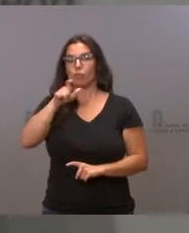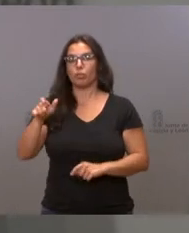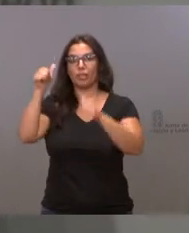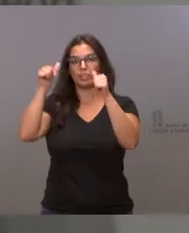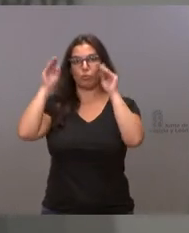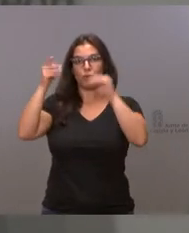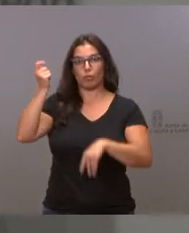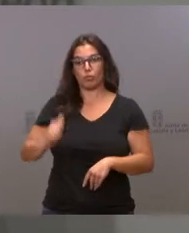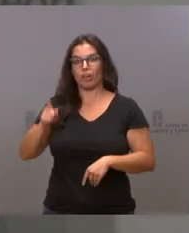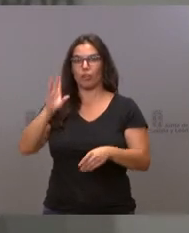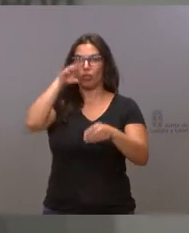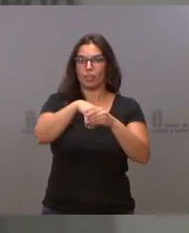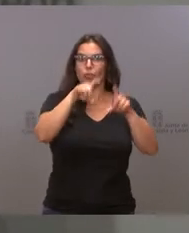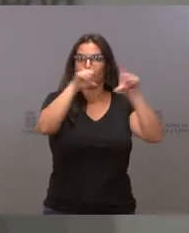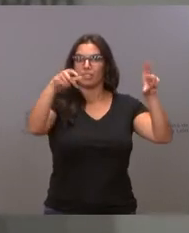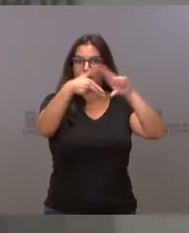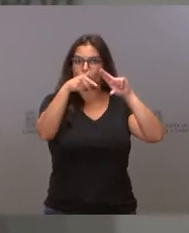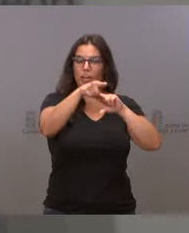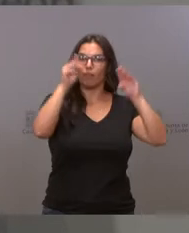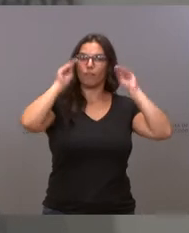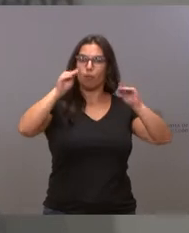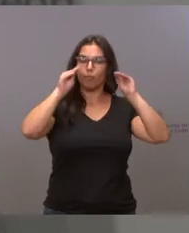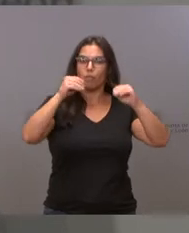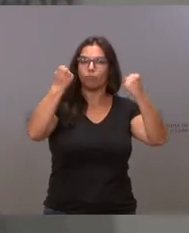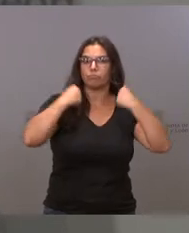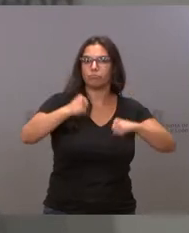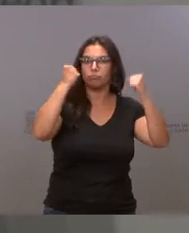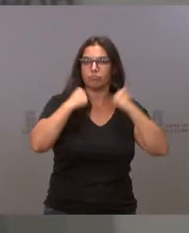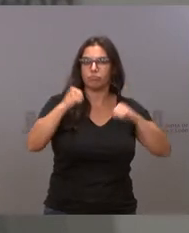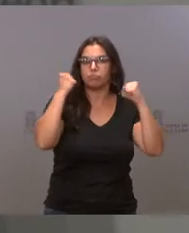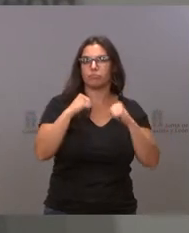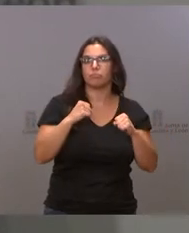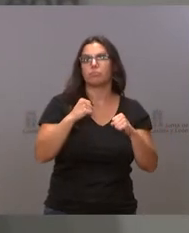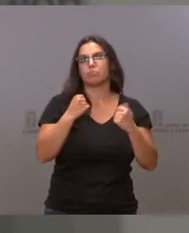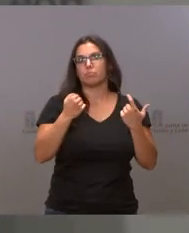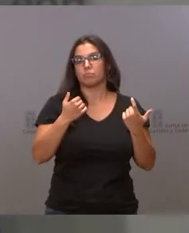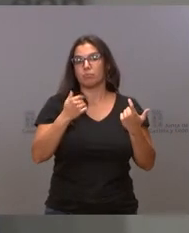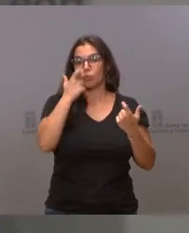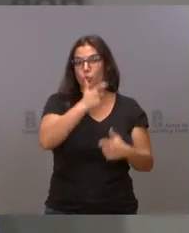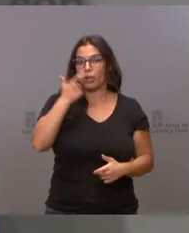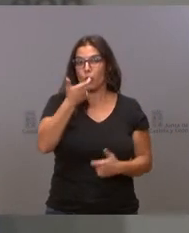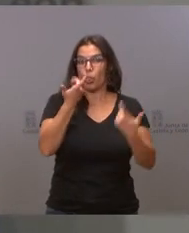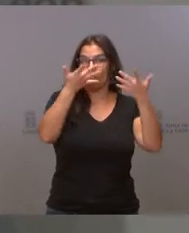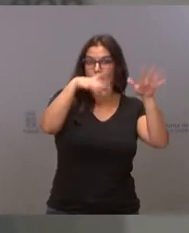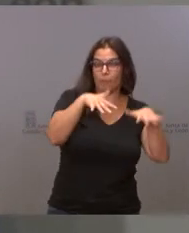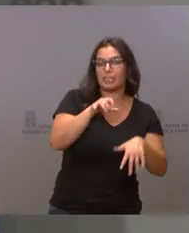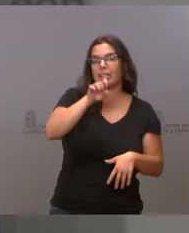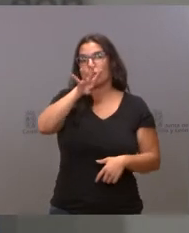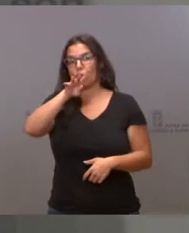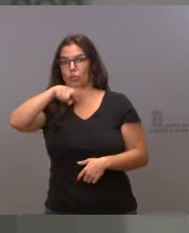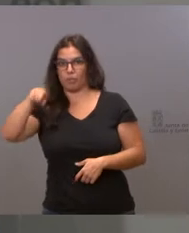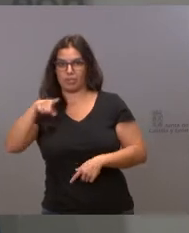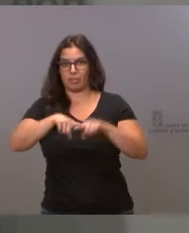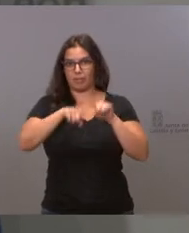formación práctica a través de la figura de prácticas no laborales durante 10 y 14 meses respectivamente en esa